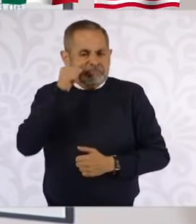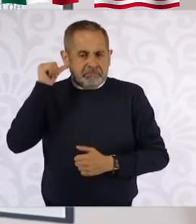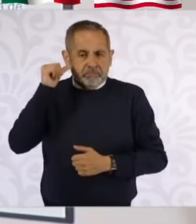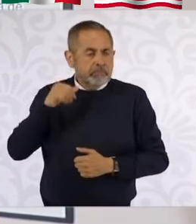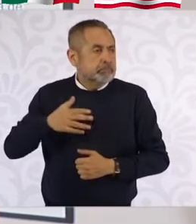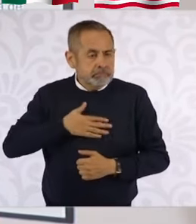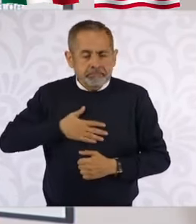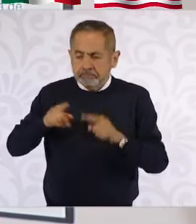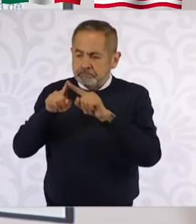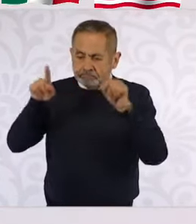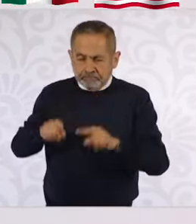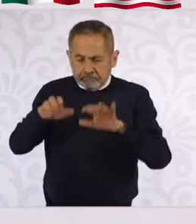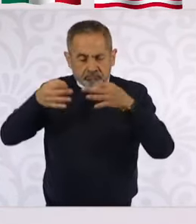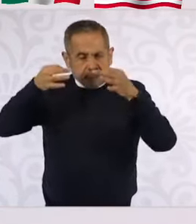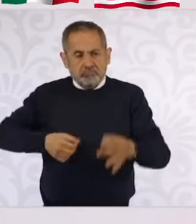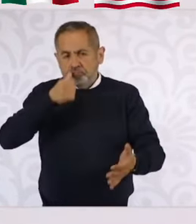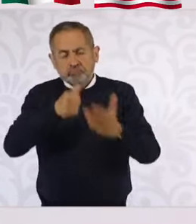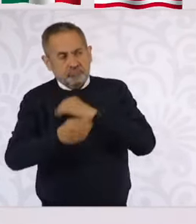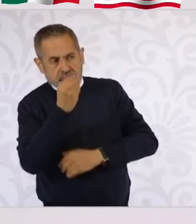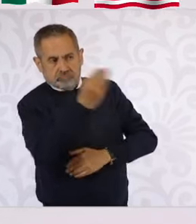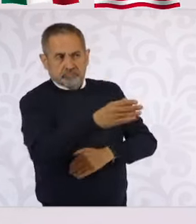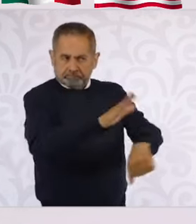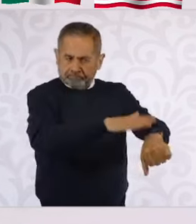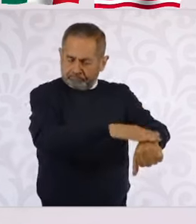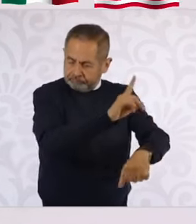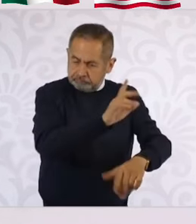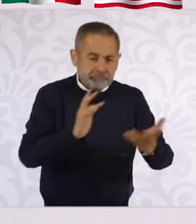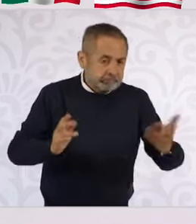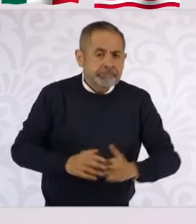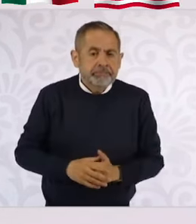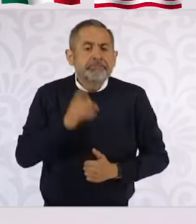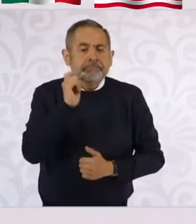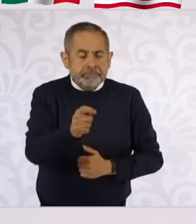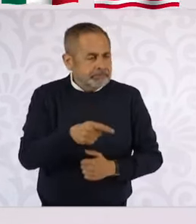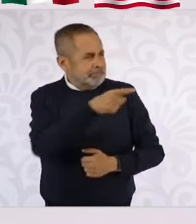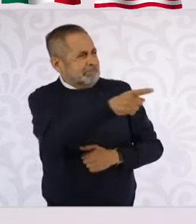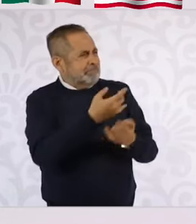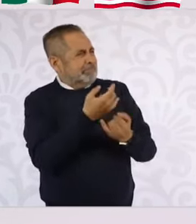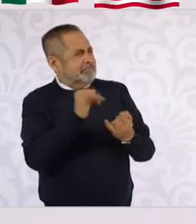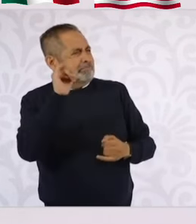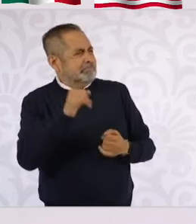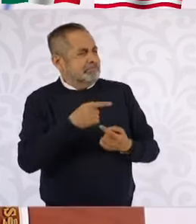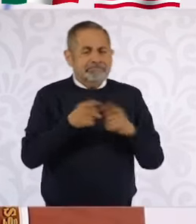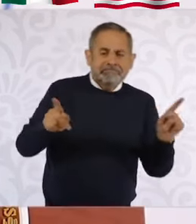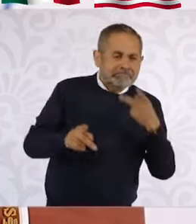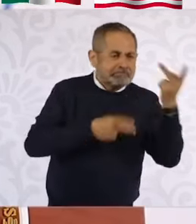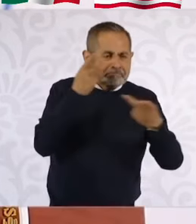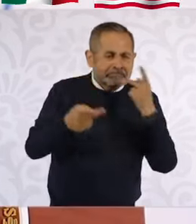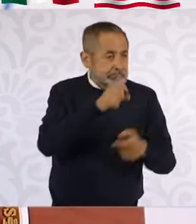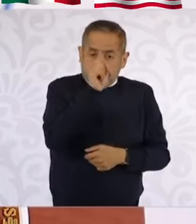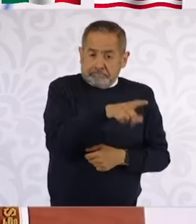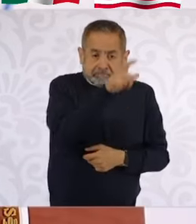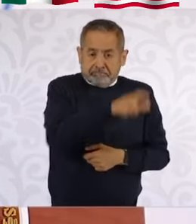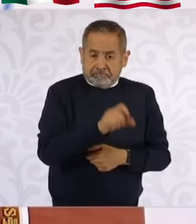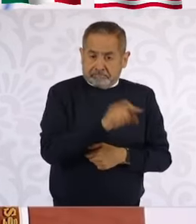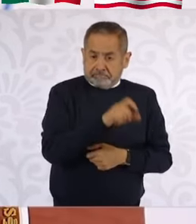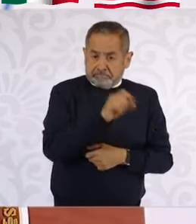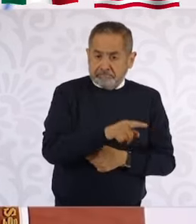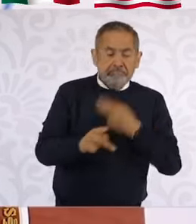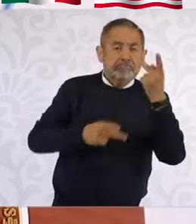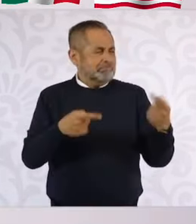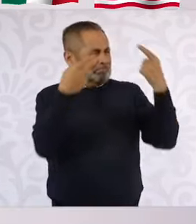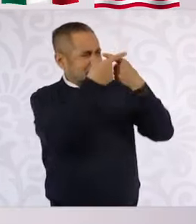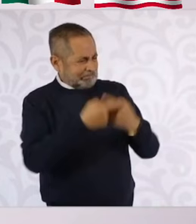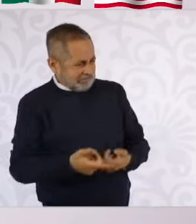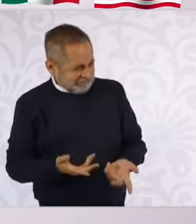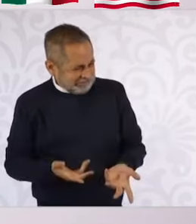nota diplomática, pero sobre todo es esta disparidad de declaraciones de la misma persona y, por